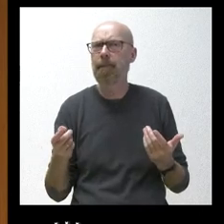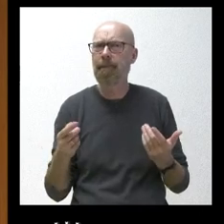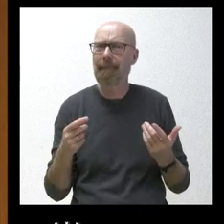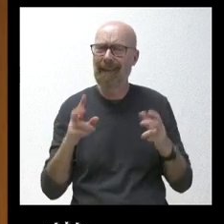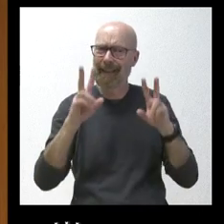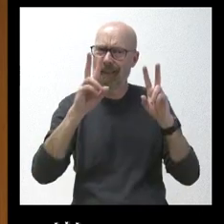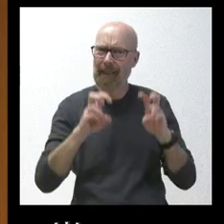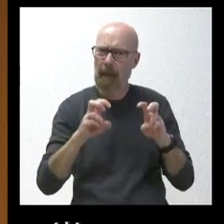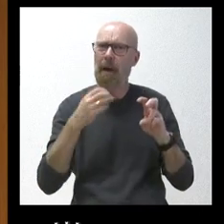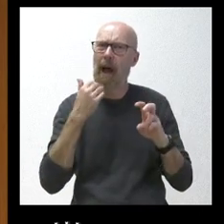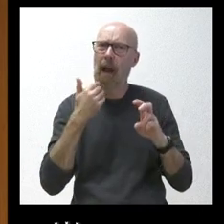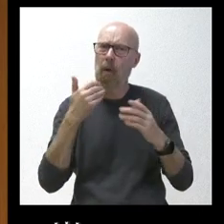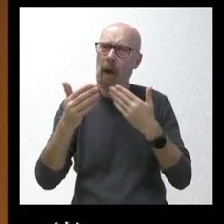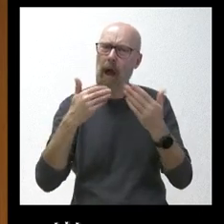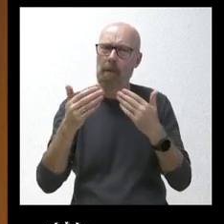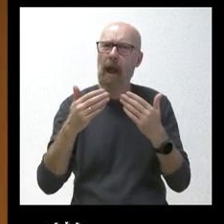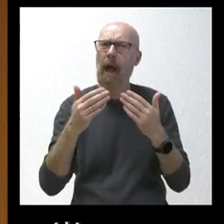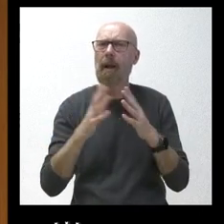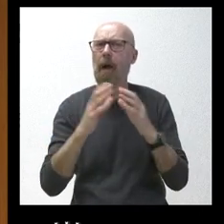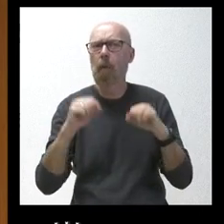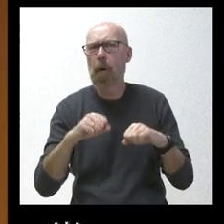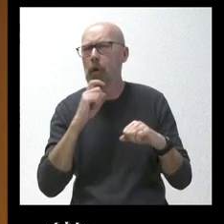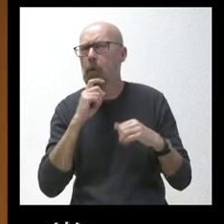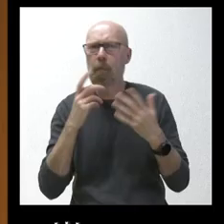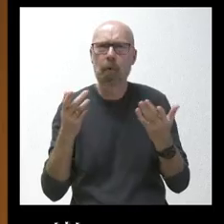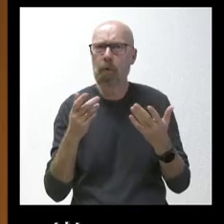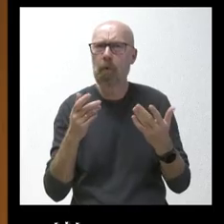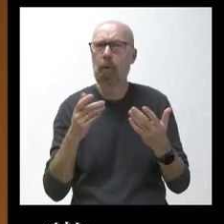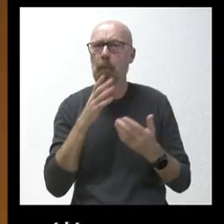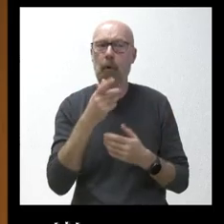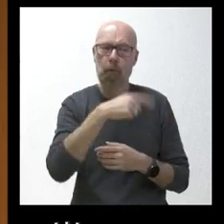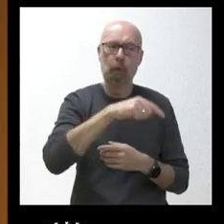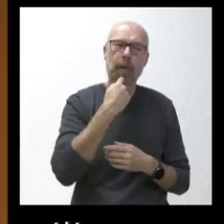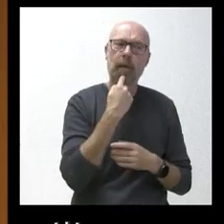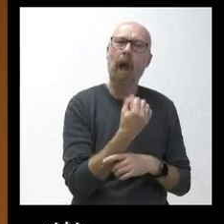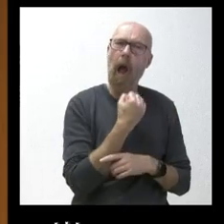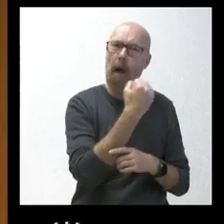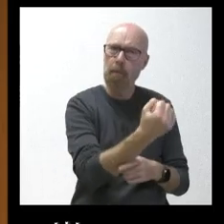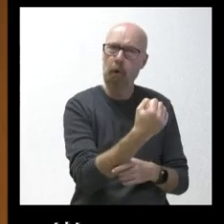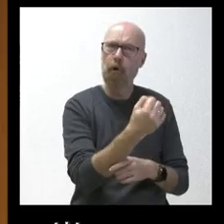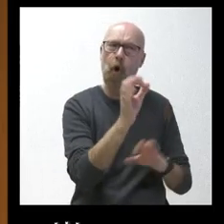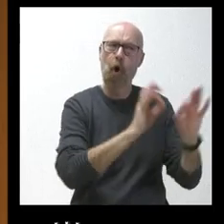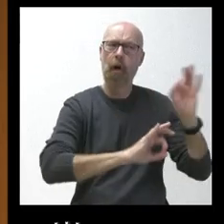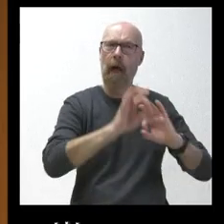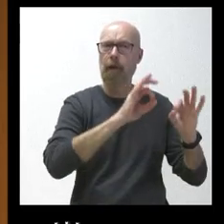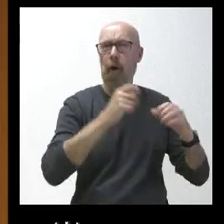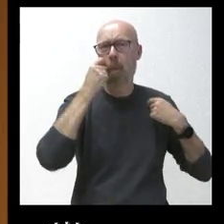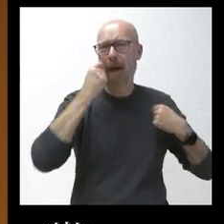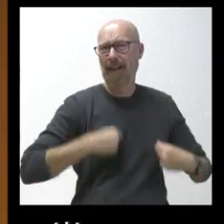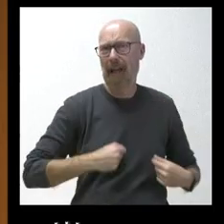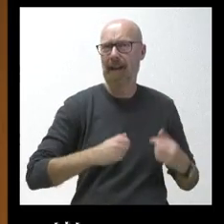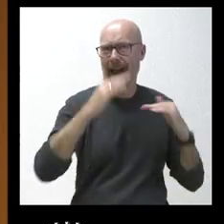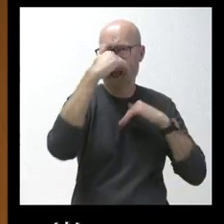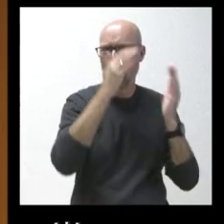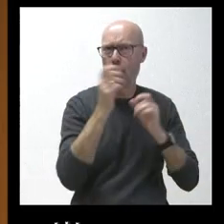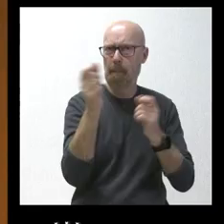posiciones. Es decir, cuando usted nos plantea que van a seguir manteniendo el apoyo a las organizaciones humanitarias que atienden a las personas